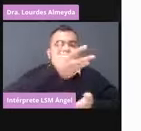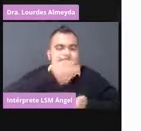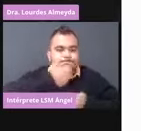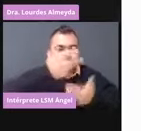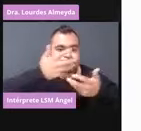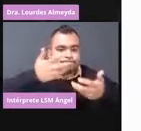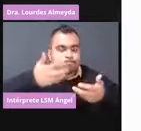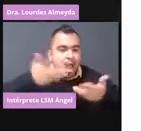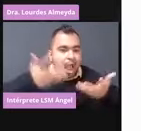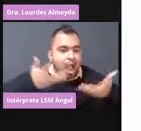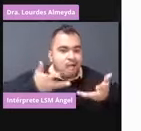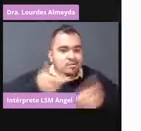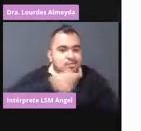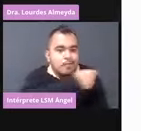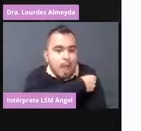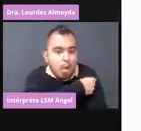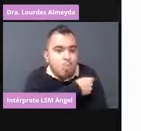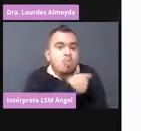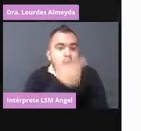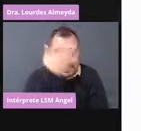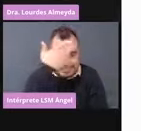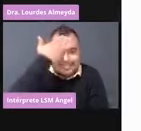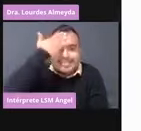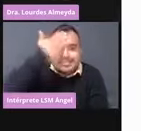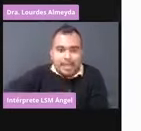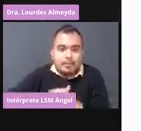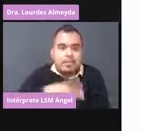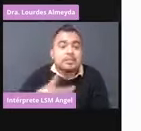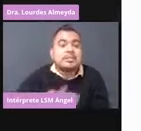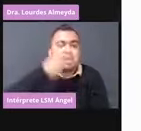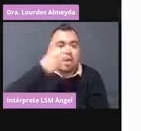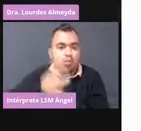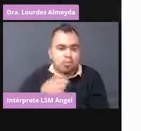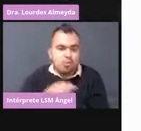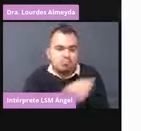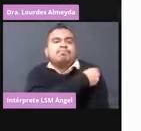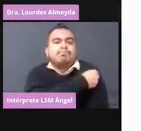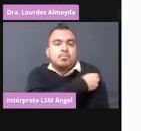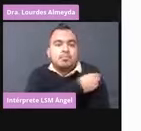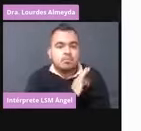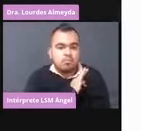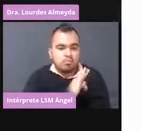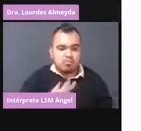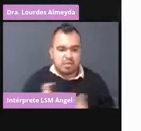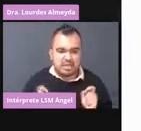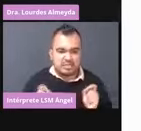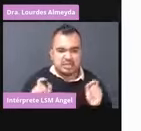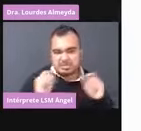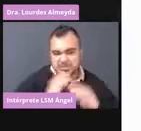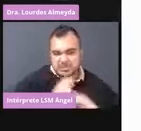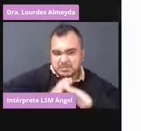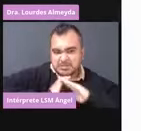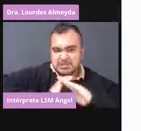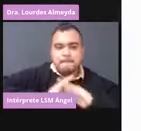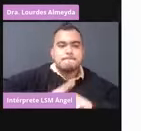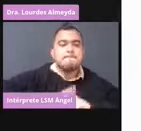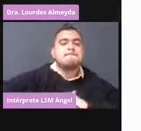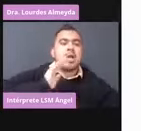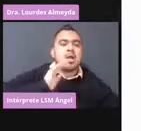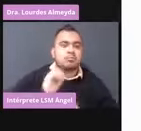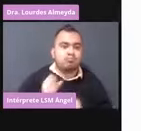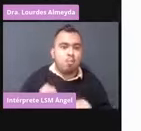producir un disparo mayor de anticuerpo o un refuerzo mayor de anticuerpo.